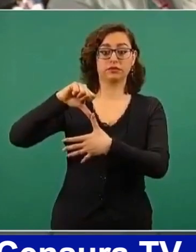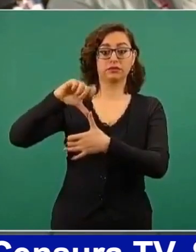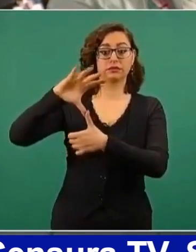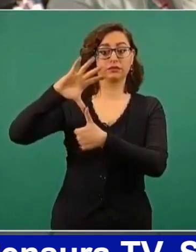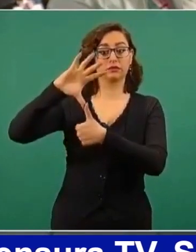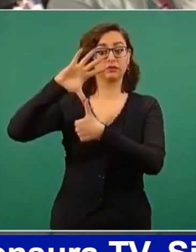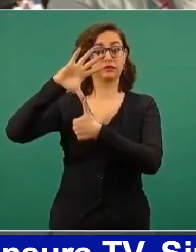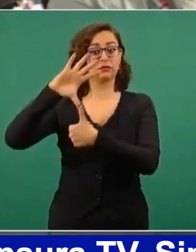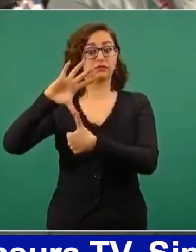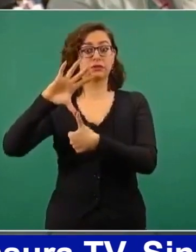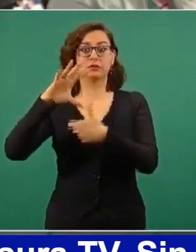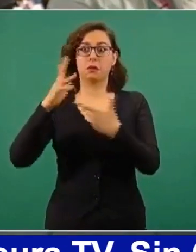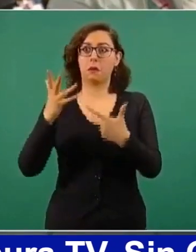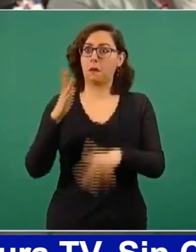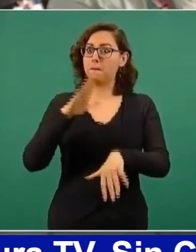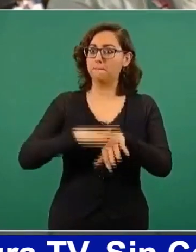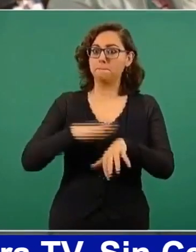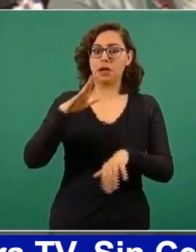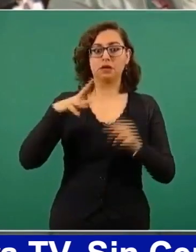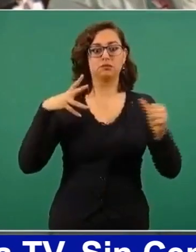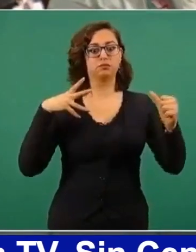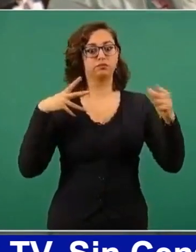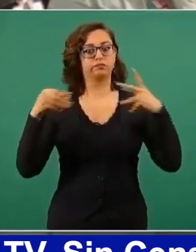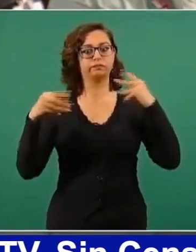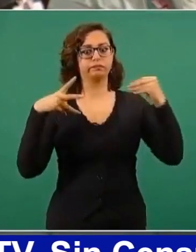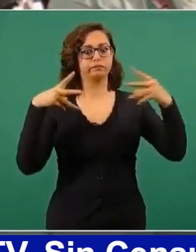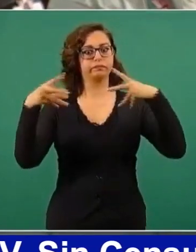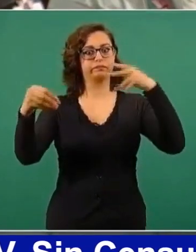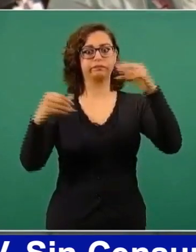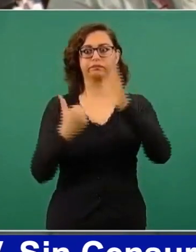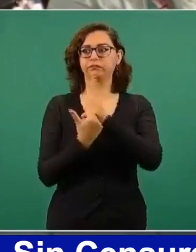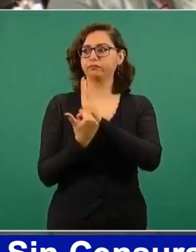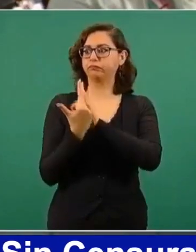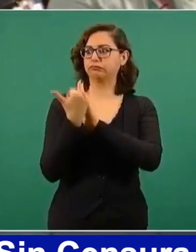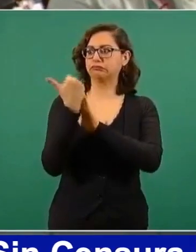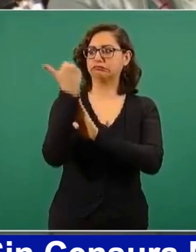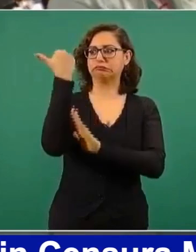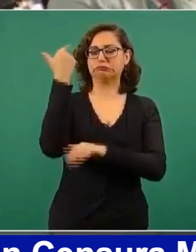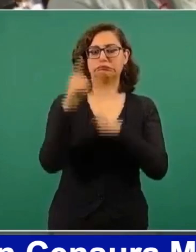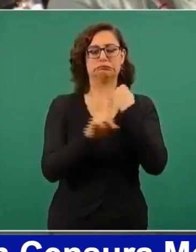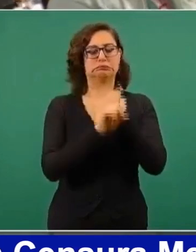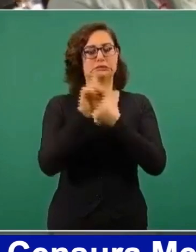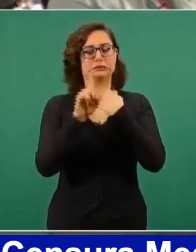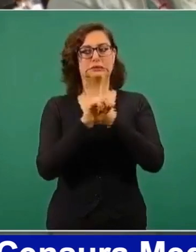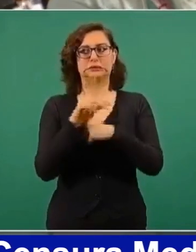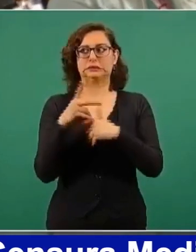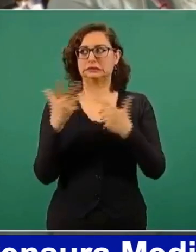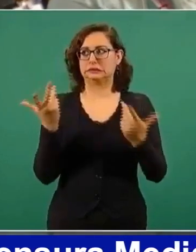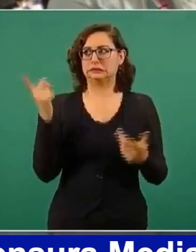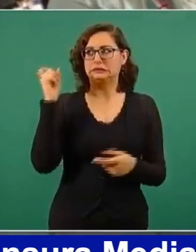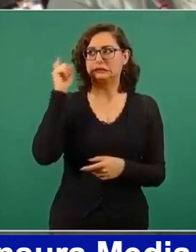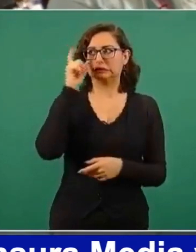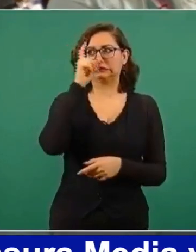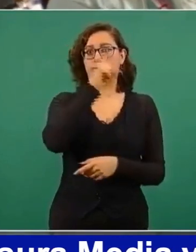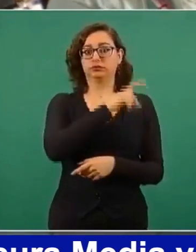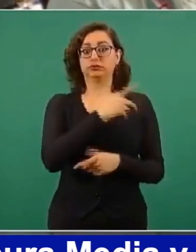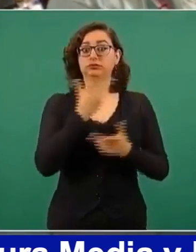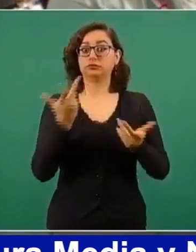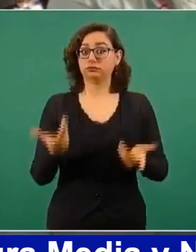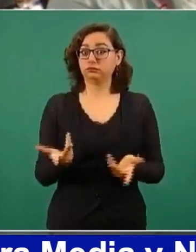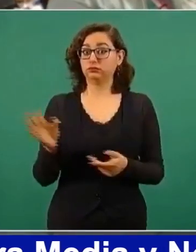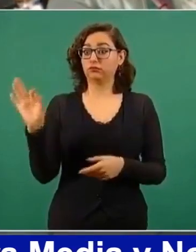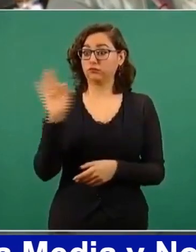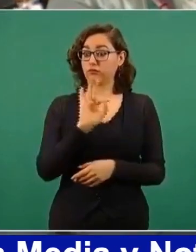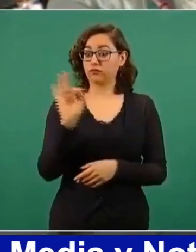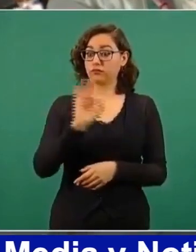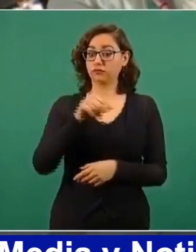está habiendo un aumento constante y delicado. Entonces, quería saber, uno, cómo nos puede afectar esto,